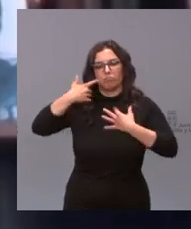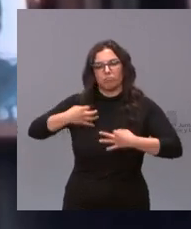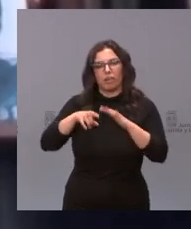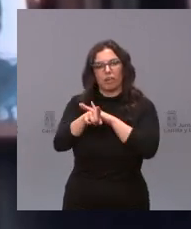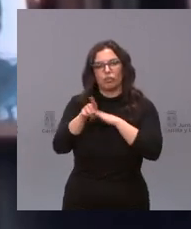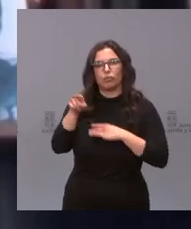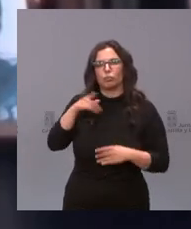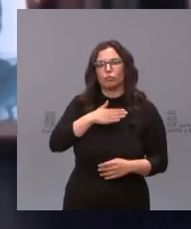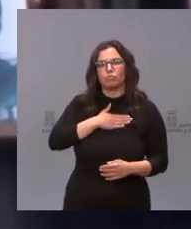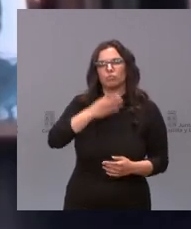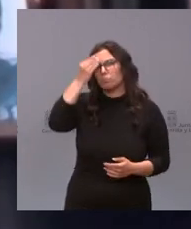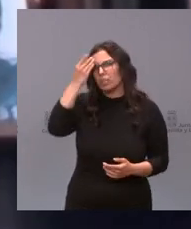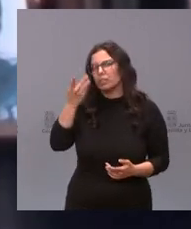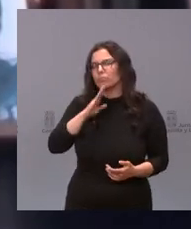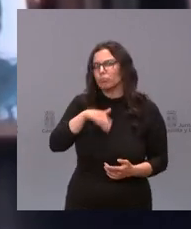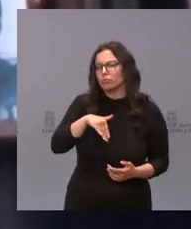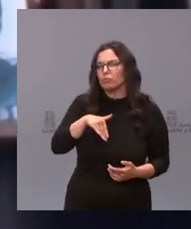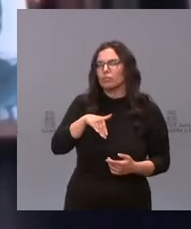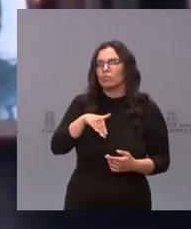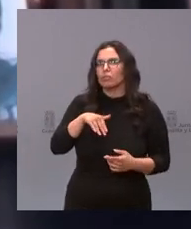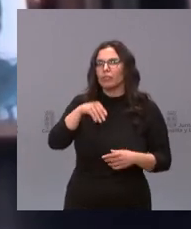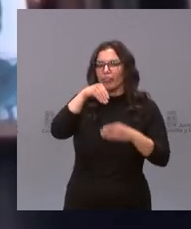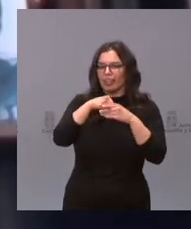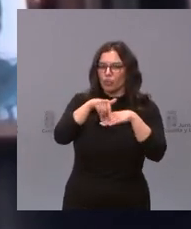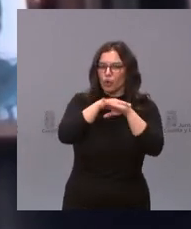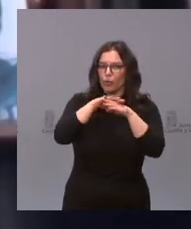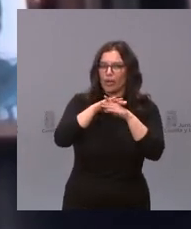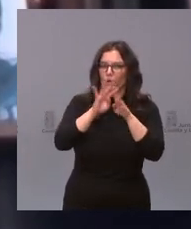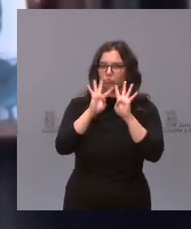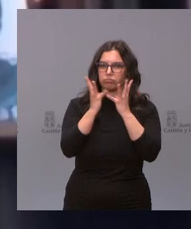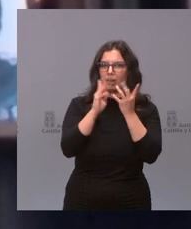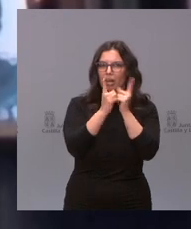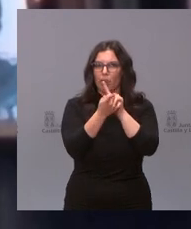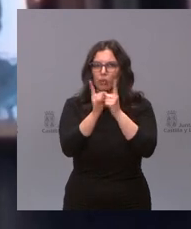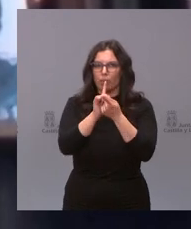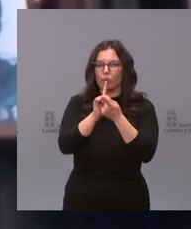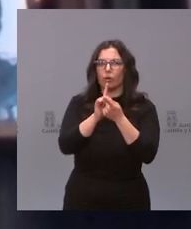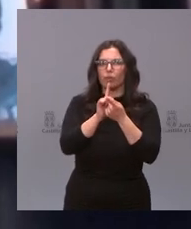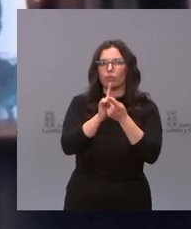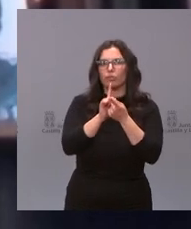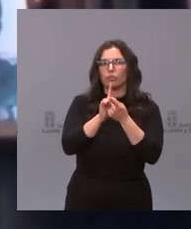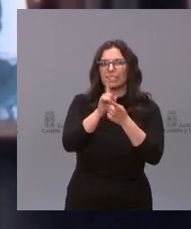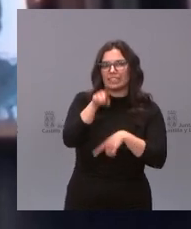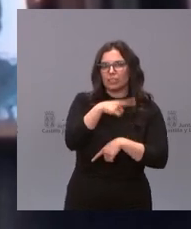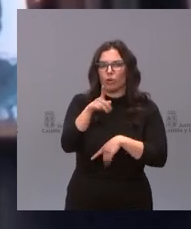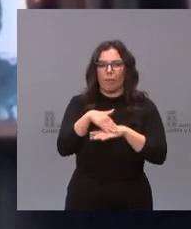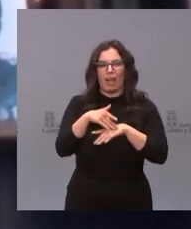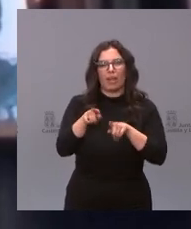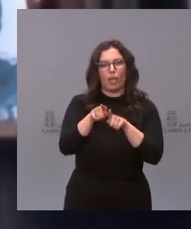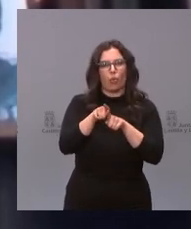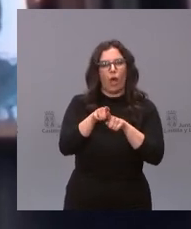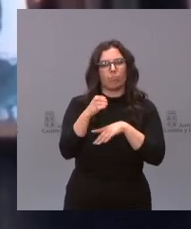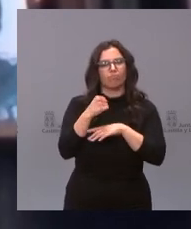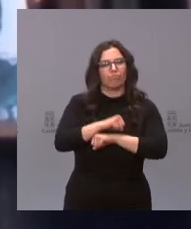partidaria de hacer algún cambio en el interior del gobierno que permita reforzar un poco el pacto y el